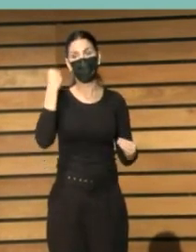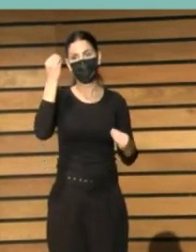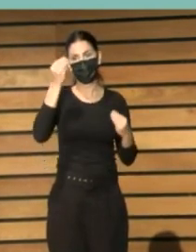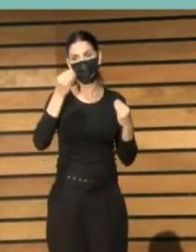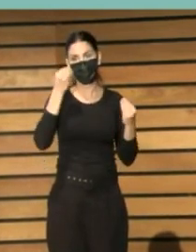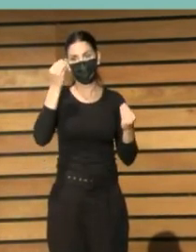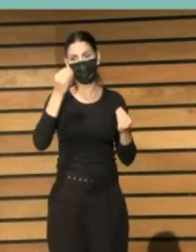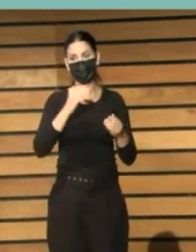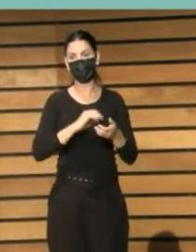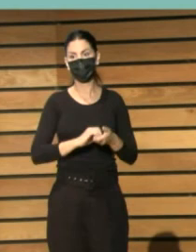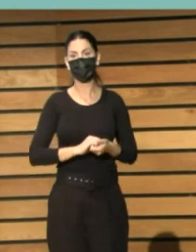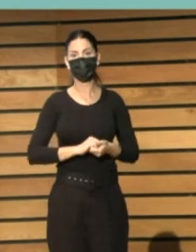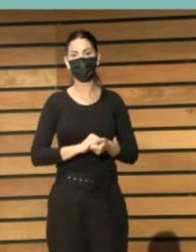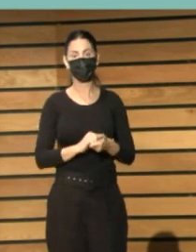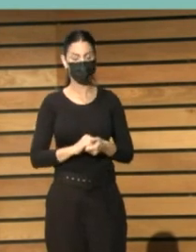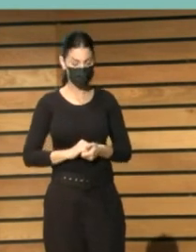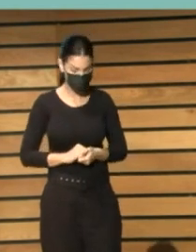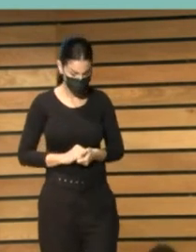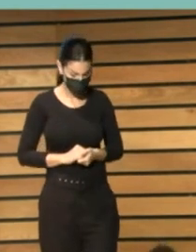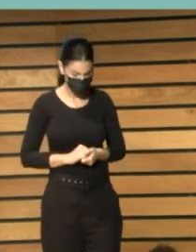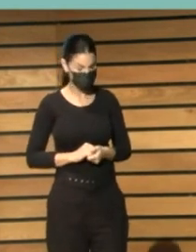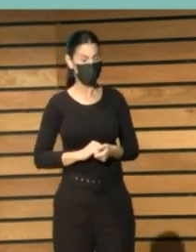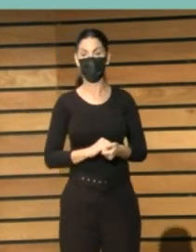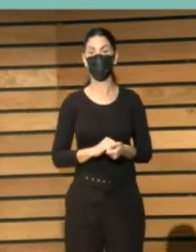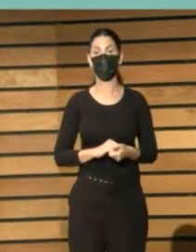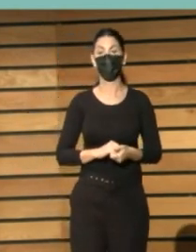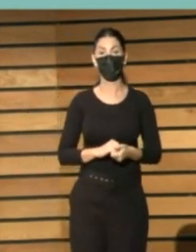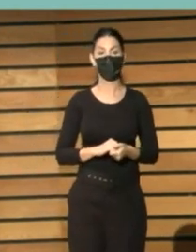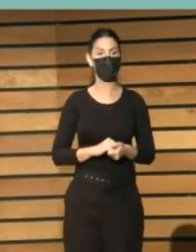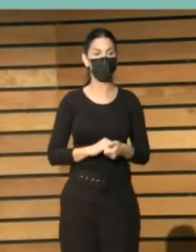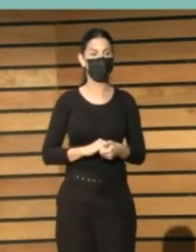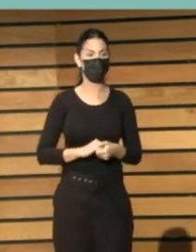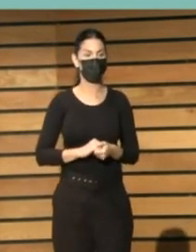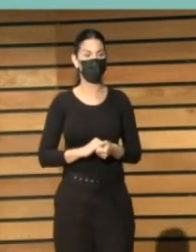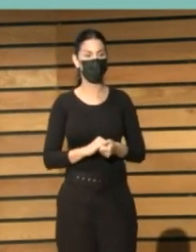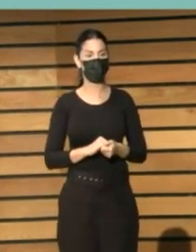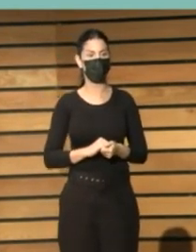insiste y en fin verán por qué